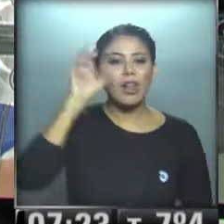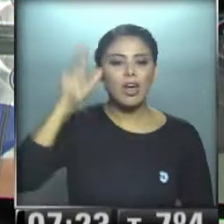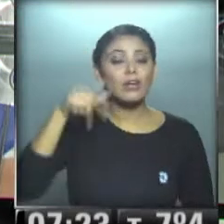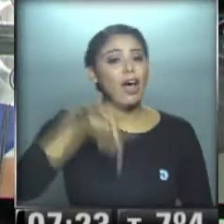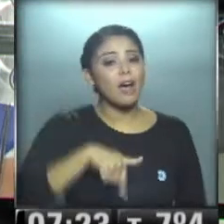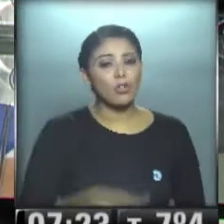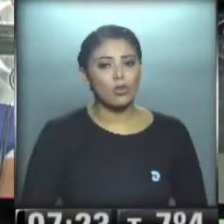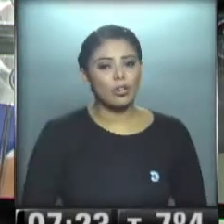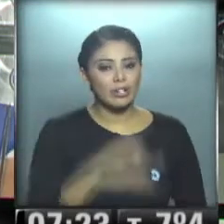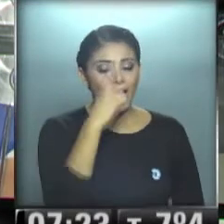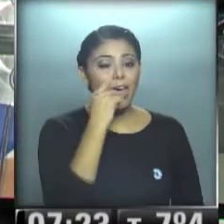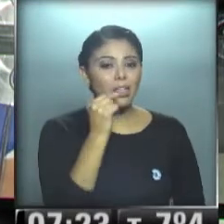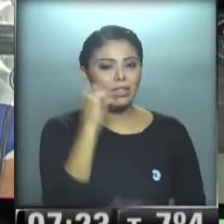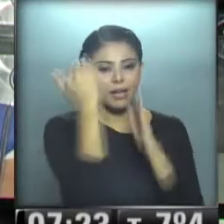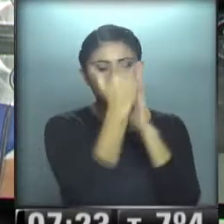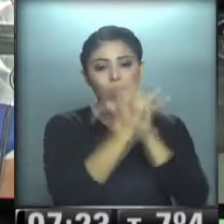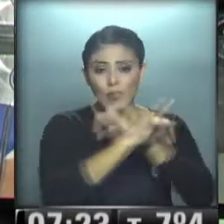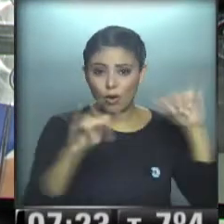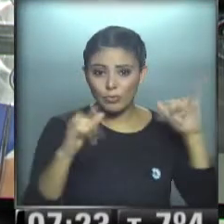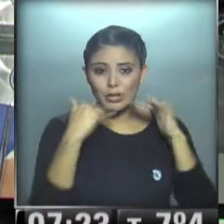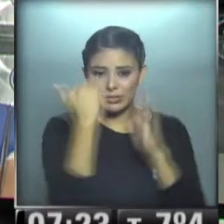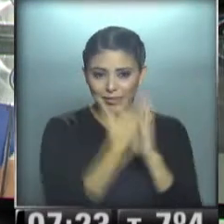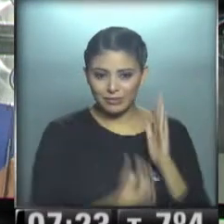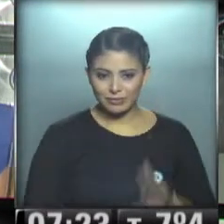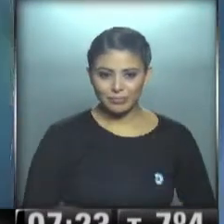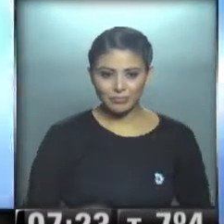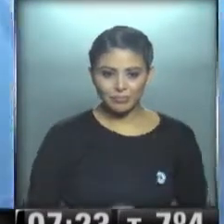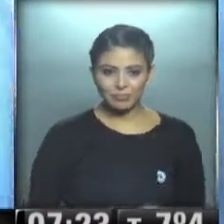Vamos a repasar el día en materia de noticias a través de nuestra agenda.